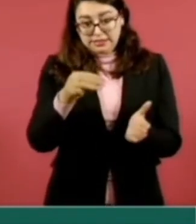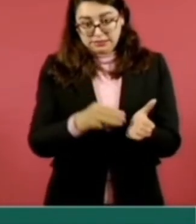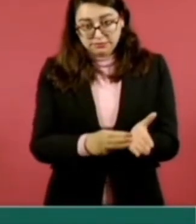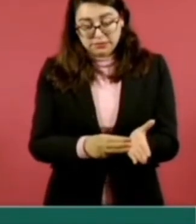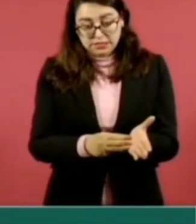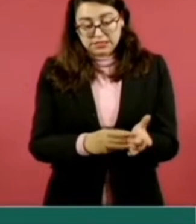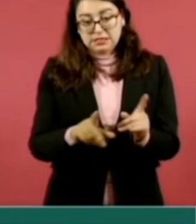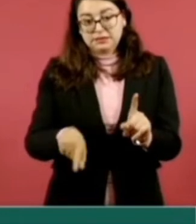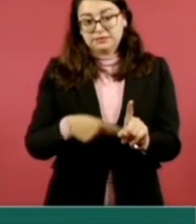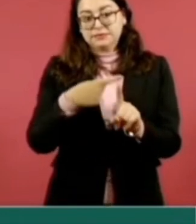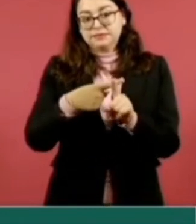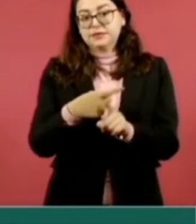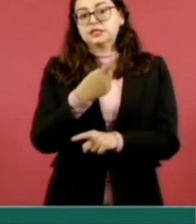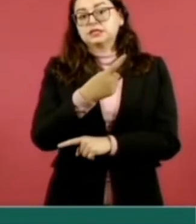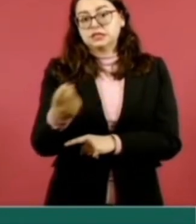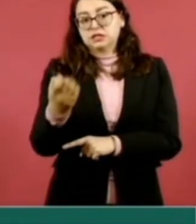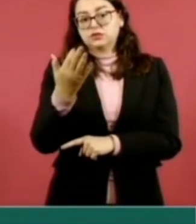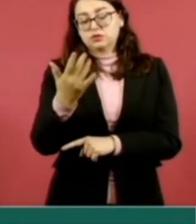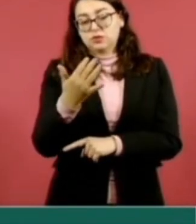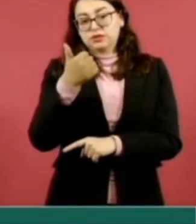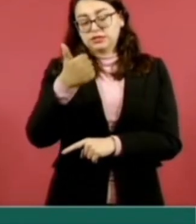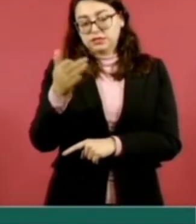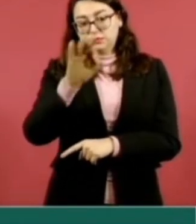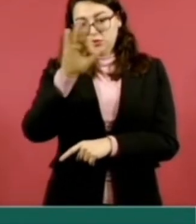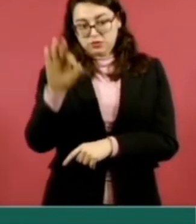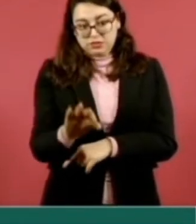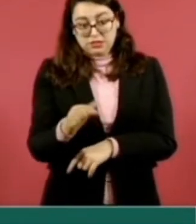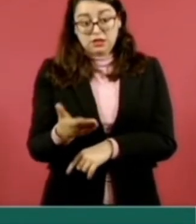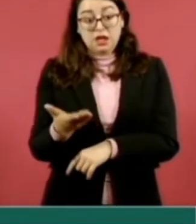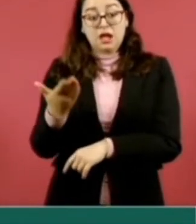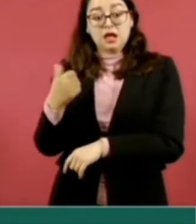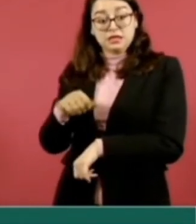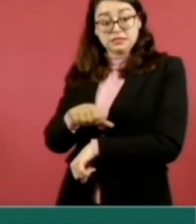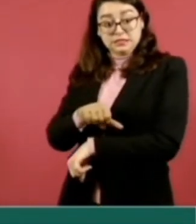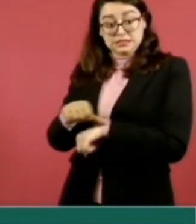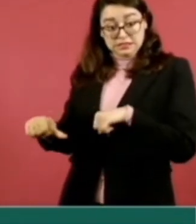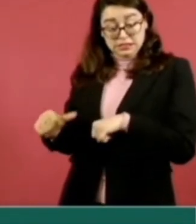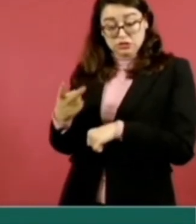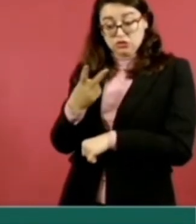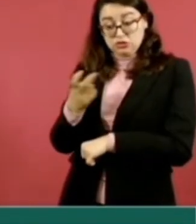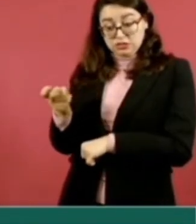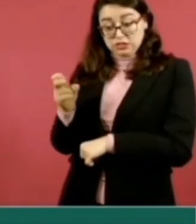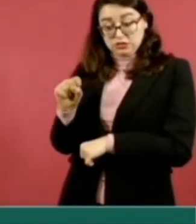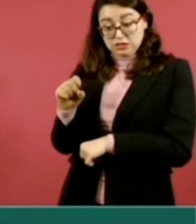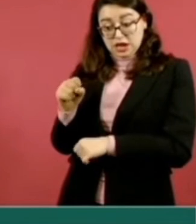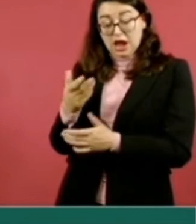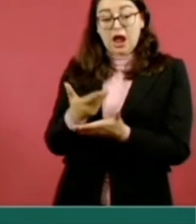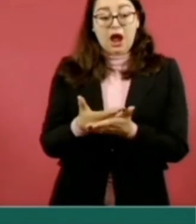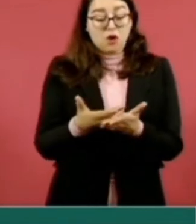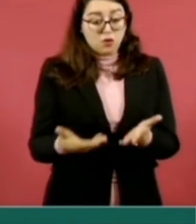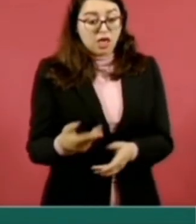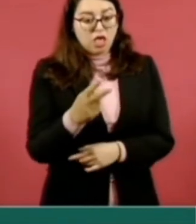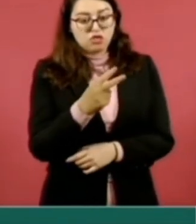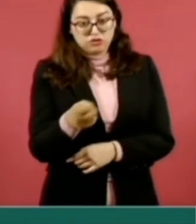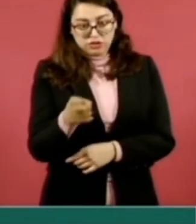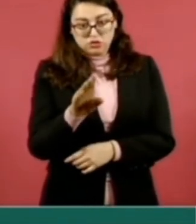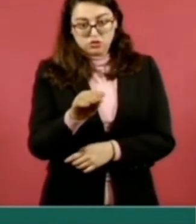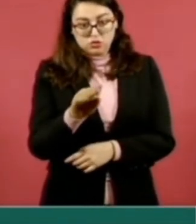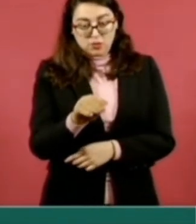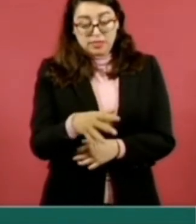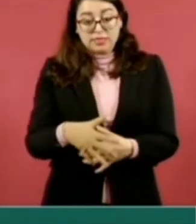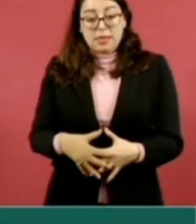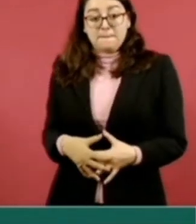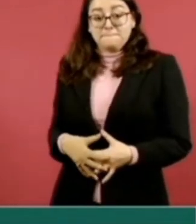incremento de 156 por ciento. Las cirugías de 260 a 299 y los partos tuvieron un